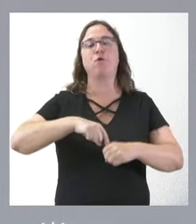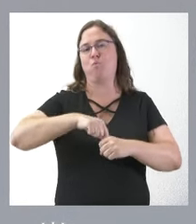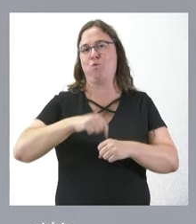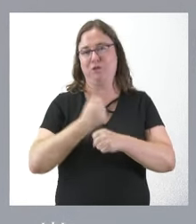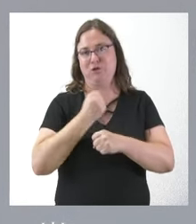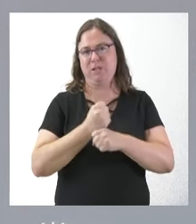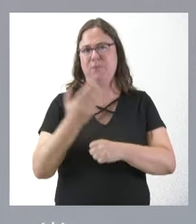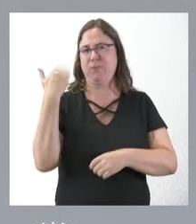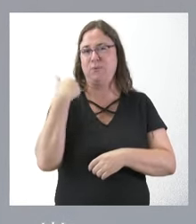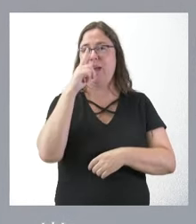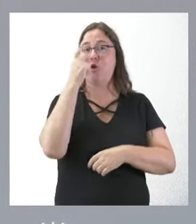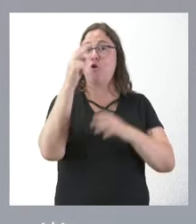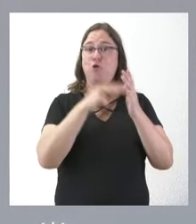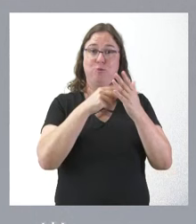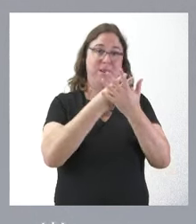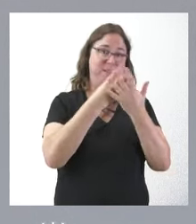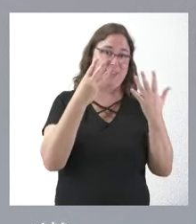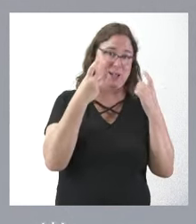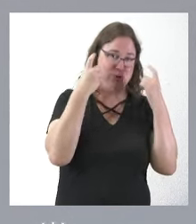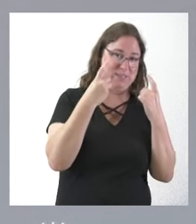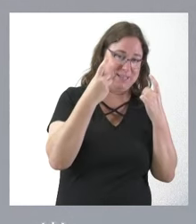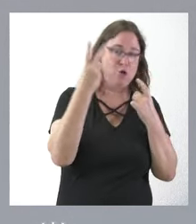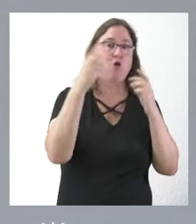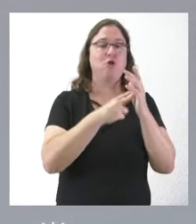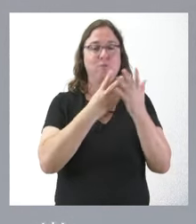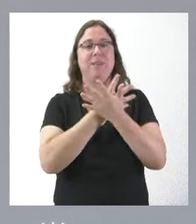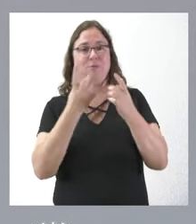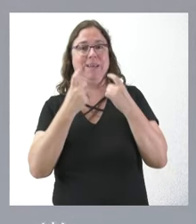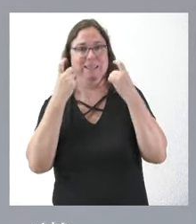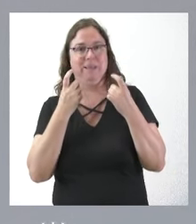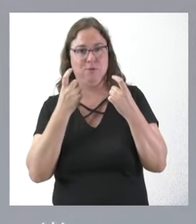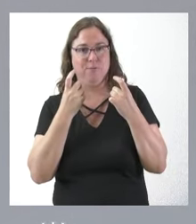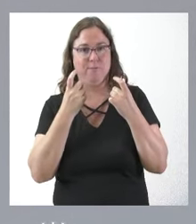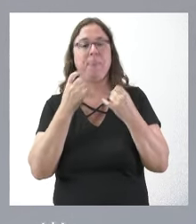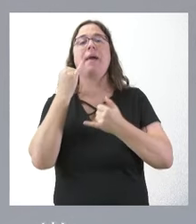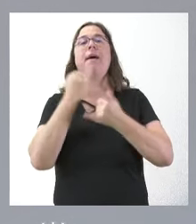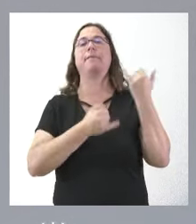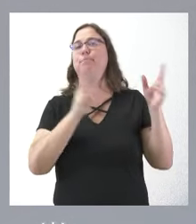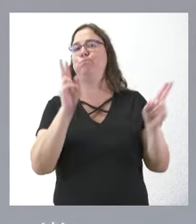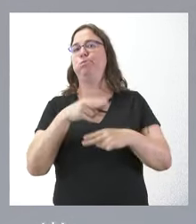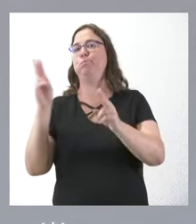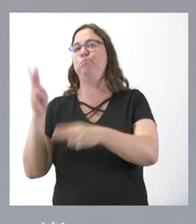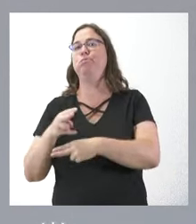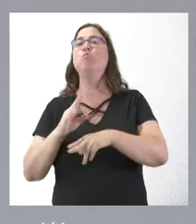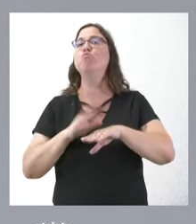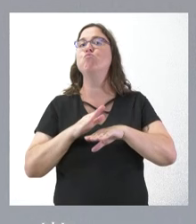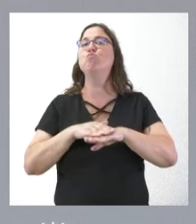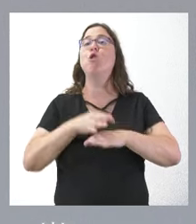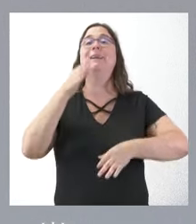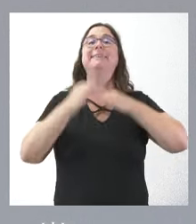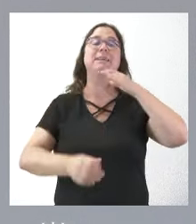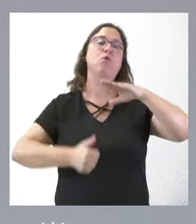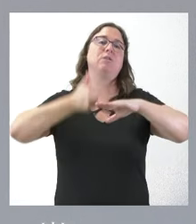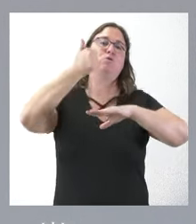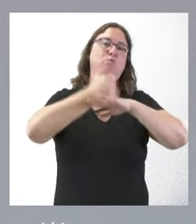trabajo, en los años 2018 y 2019, que fueron anulados por el Tribunal Superior de